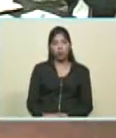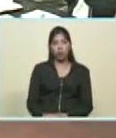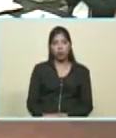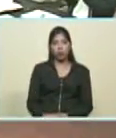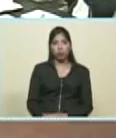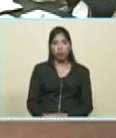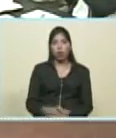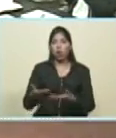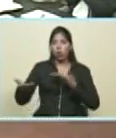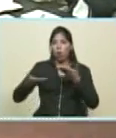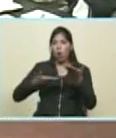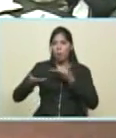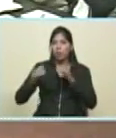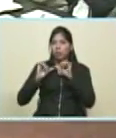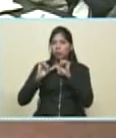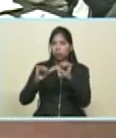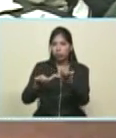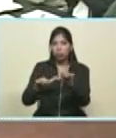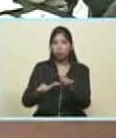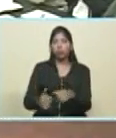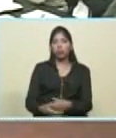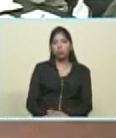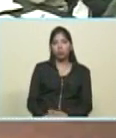la cooperación permanente